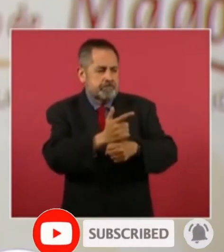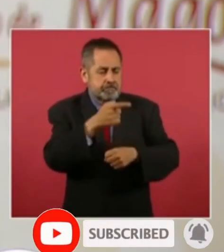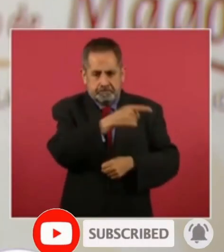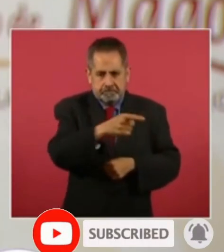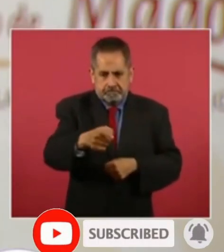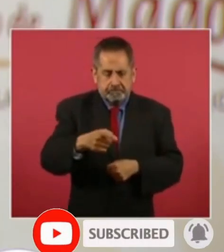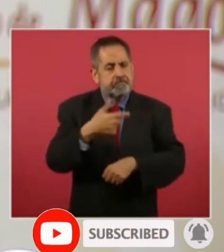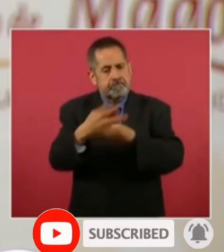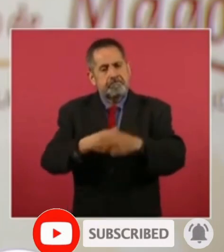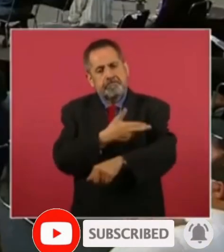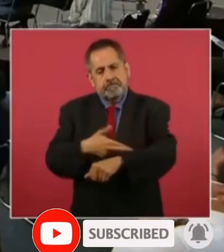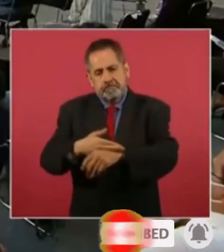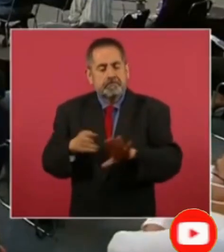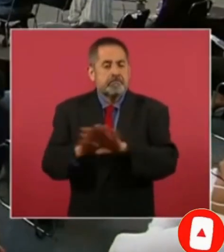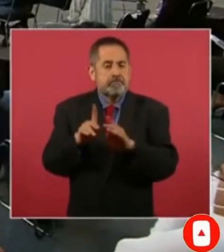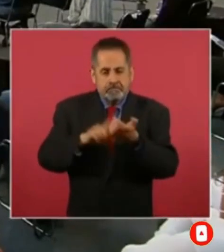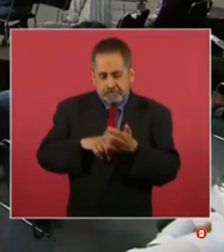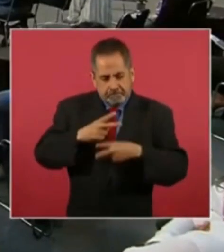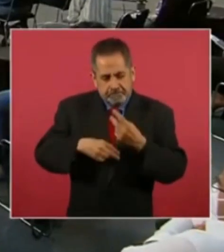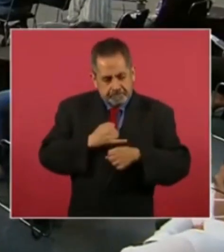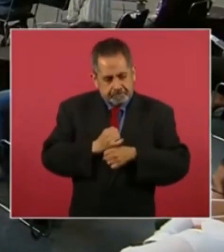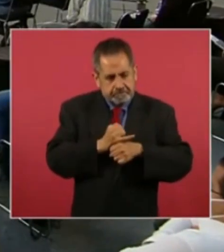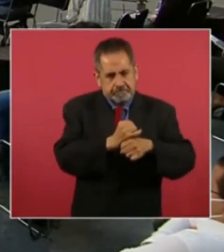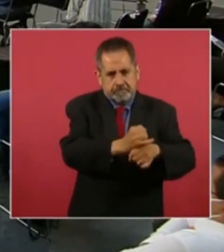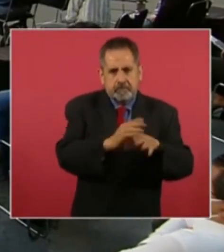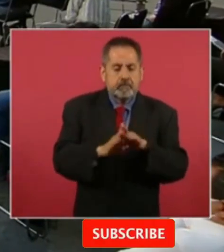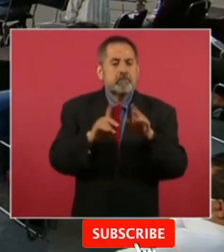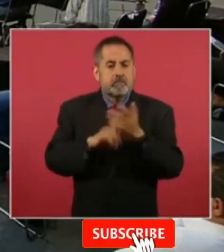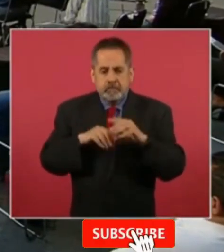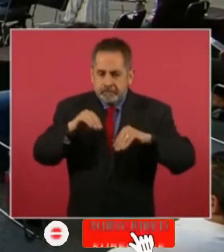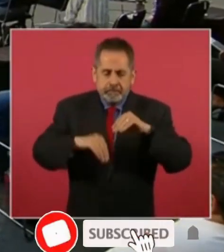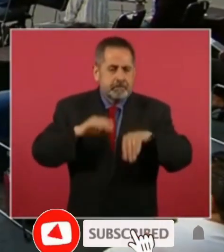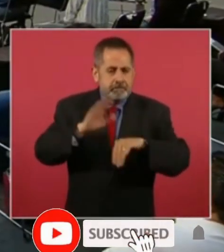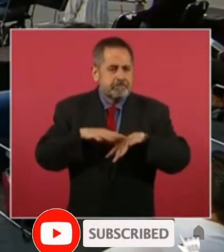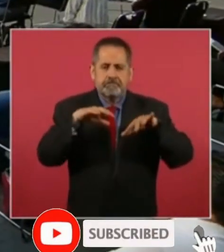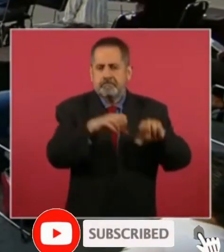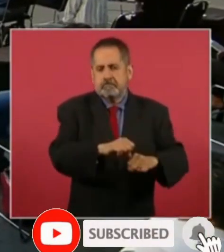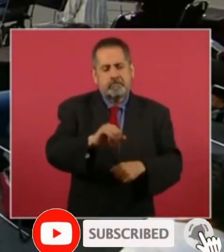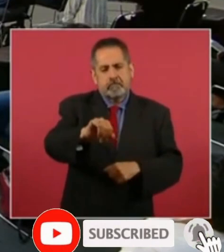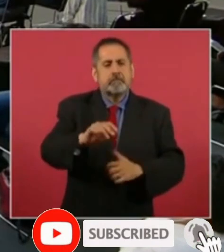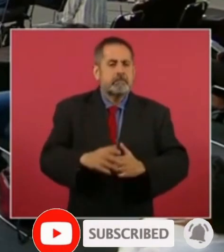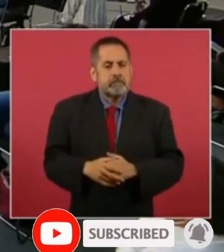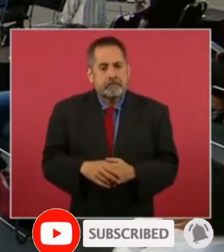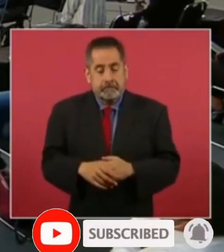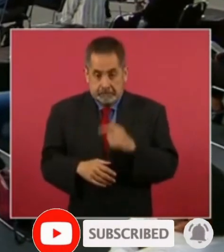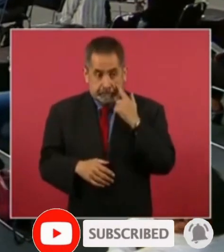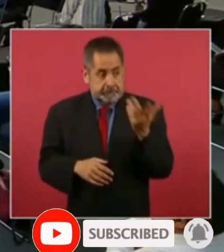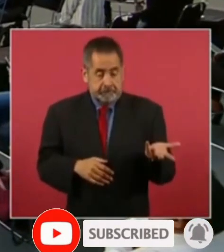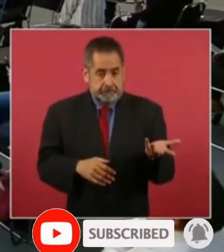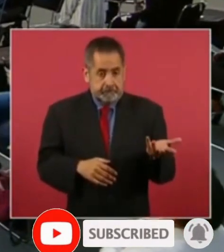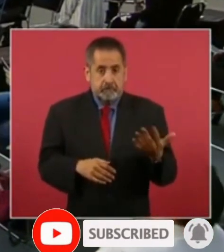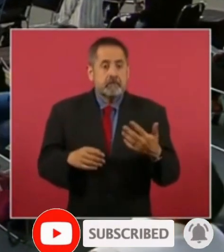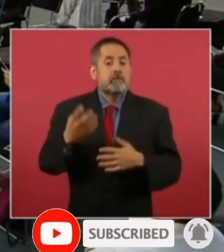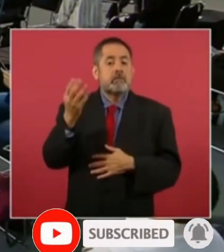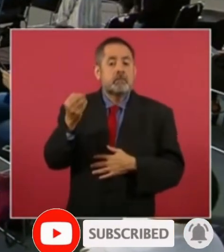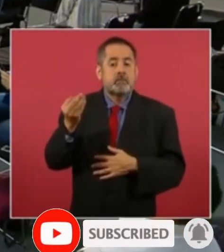procesarlos primero en carpetas de investigación hacer operativos y hacer detenciones aquí estamos dando cuenta de nueve